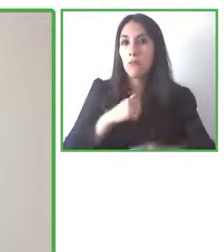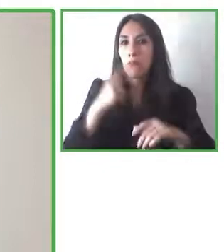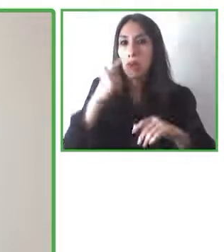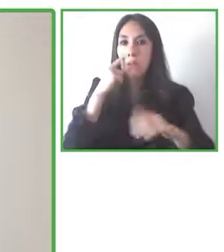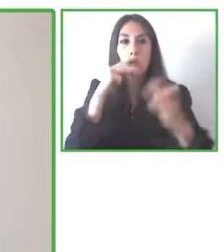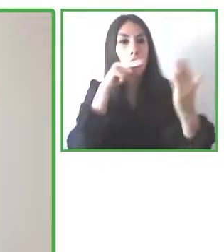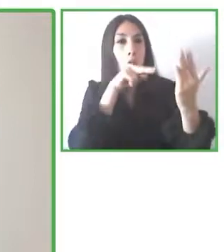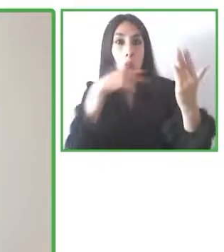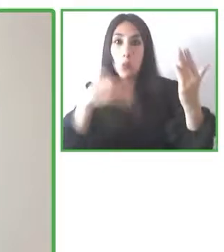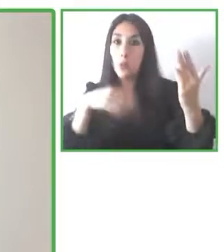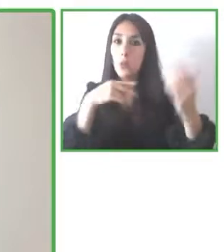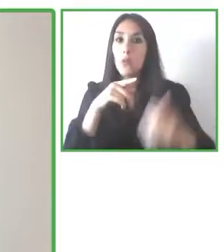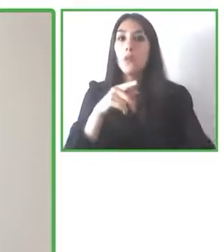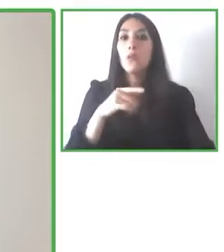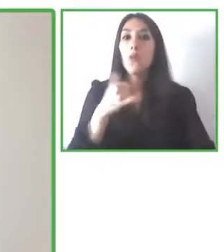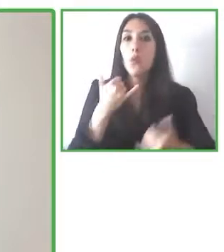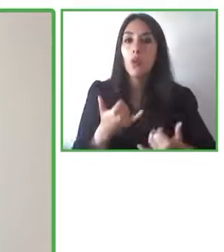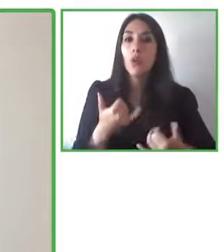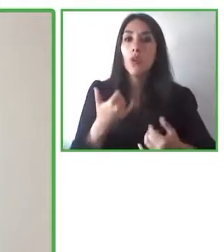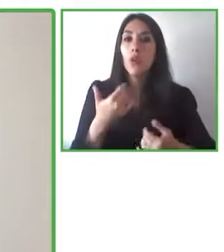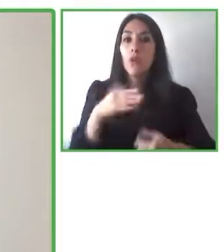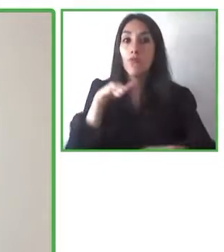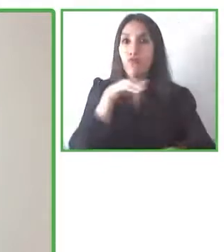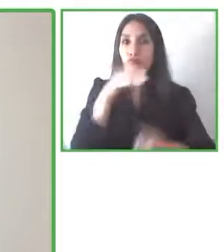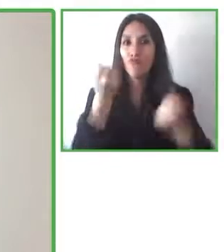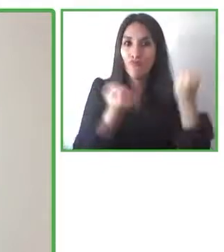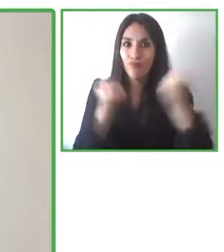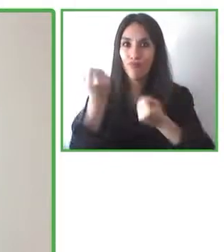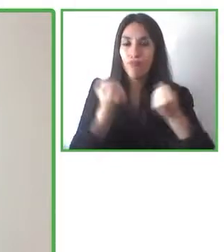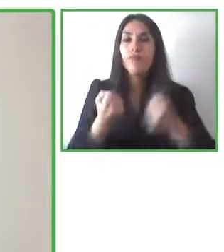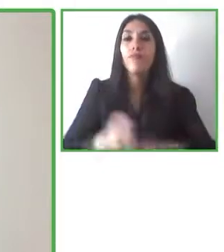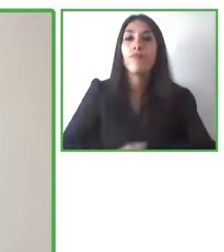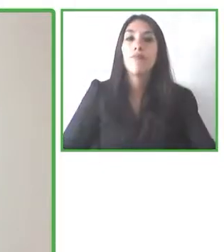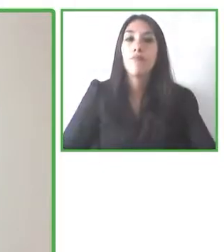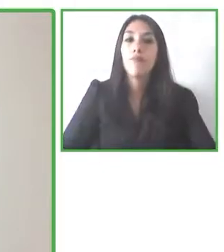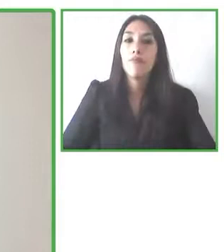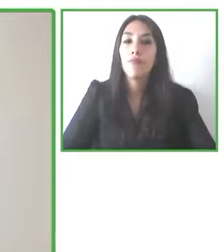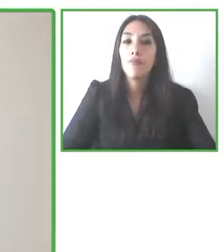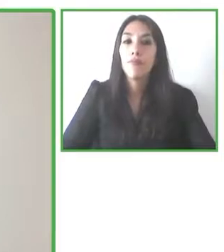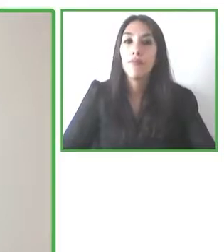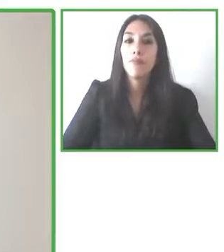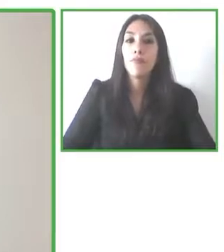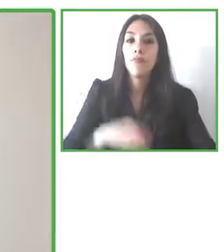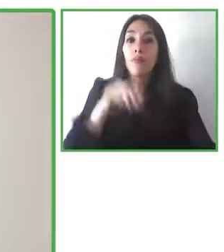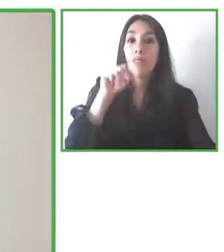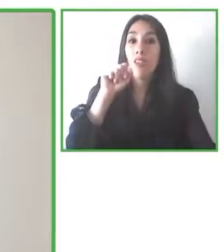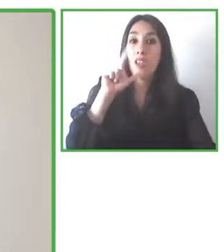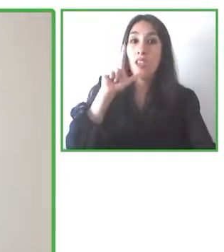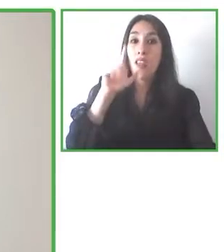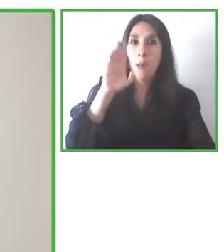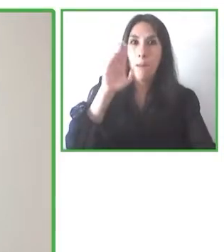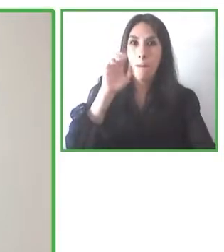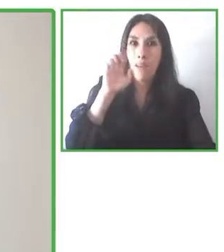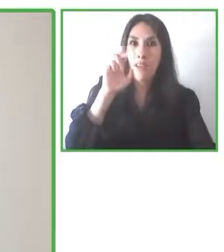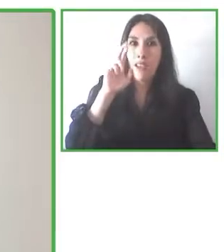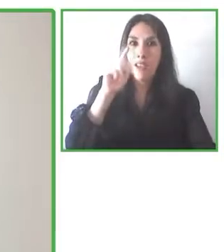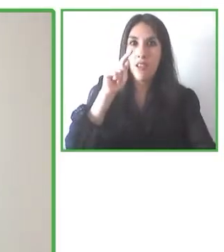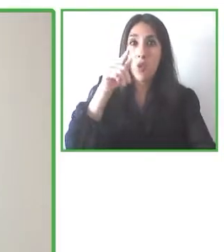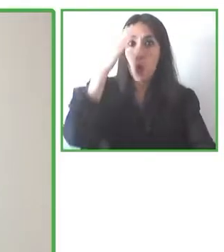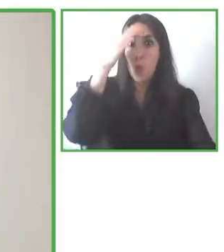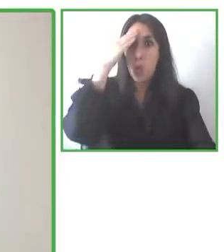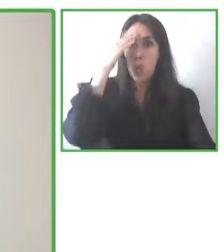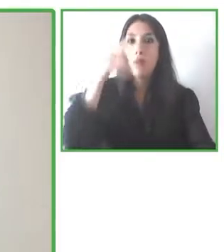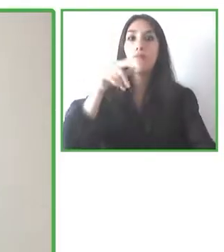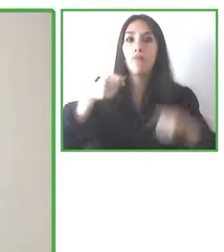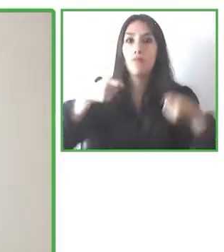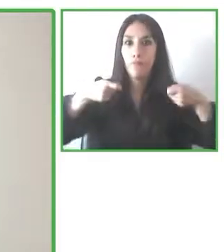habéis incluido en vuestro sitio web, que es Albert Lluvera, que es internacional y es una persona en silla de ruedas, que dice que lleva toda la vida haciendo rallies